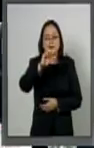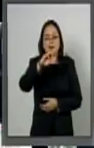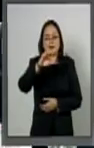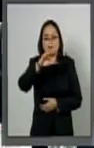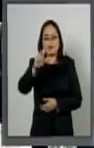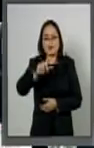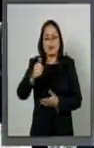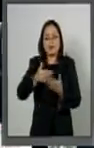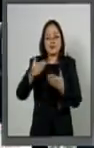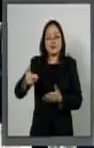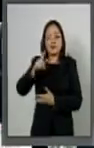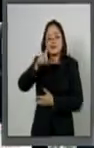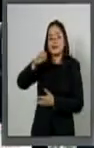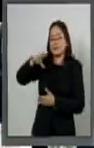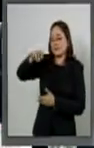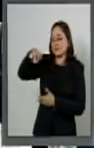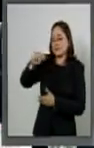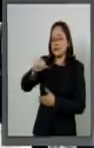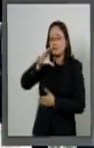Senadora Lorena Cuellar.